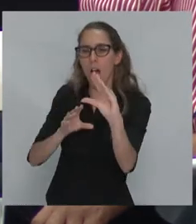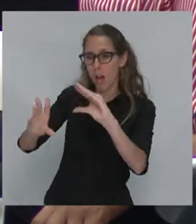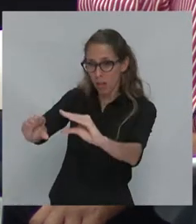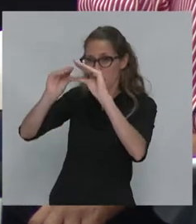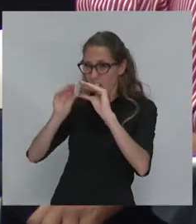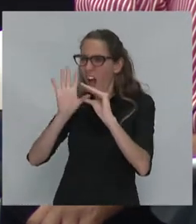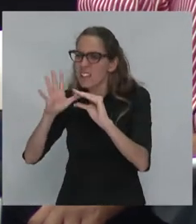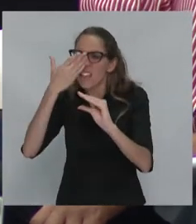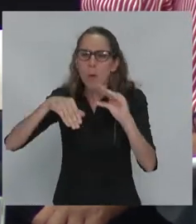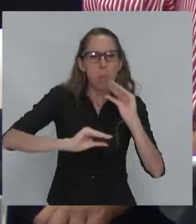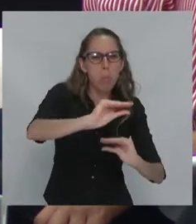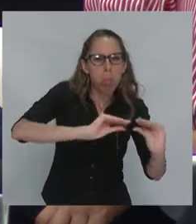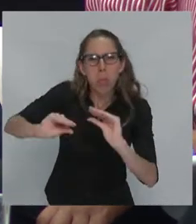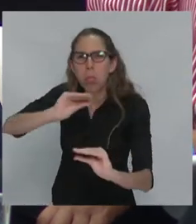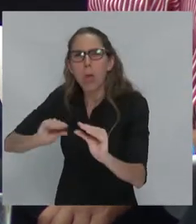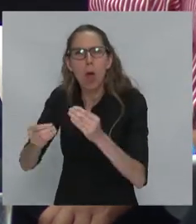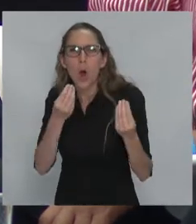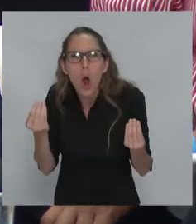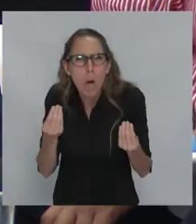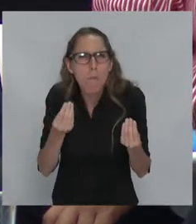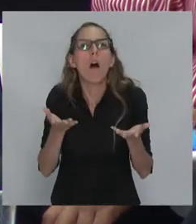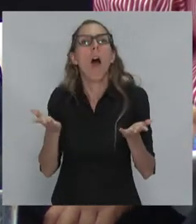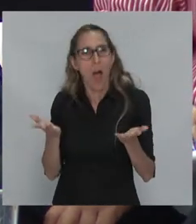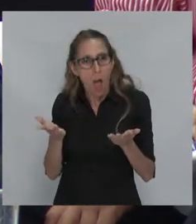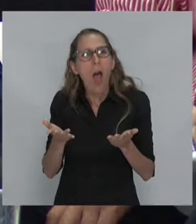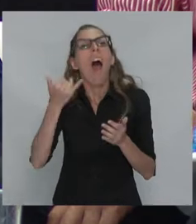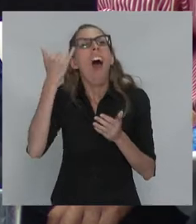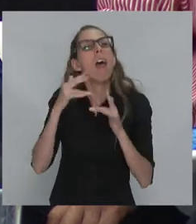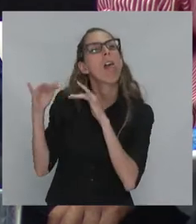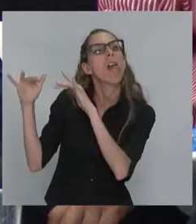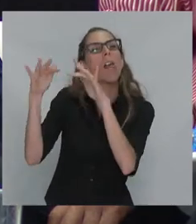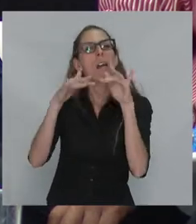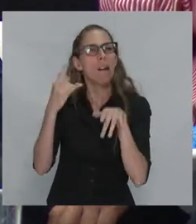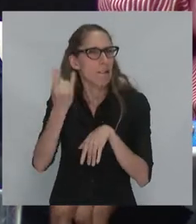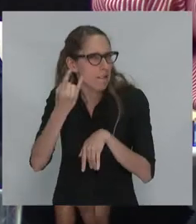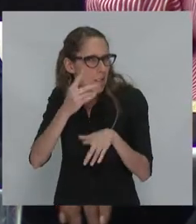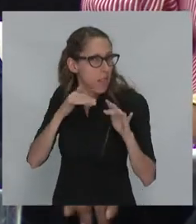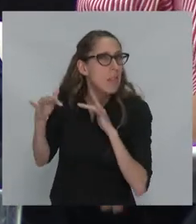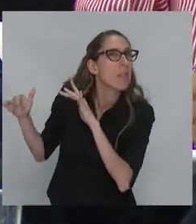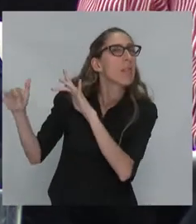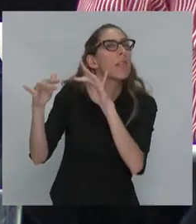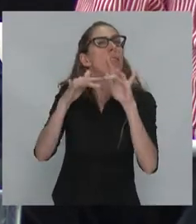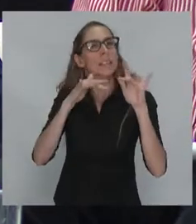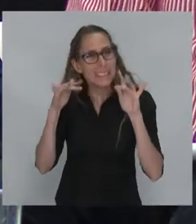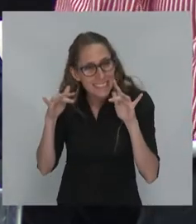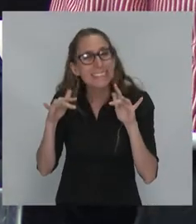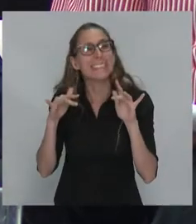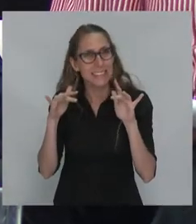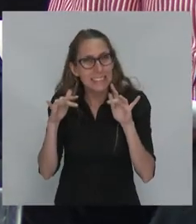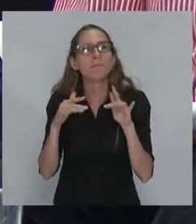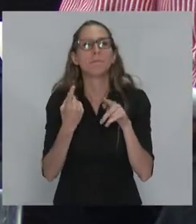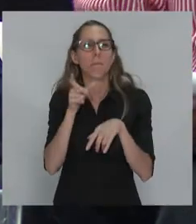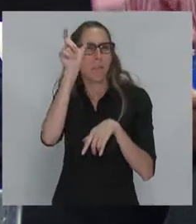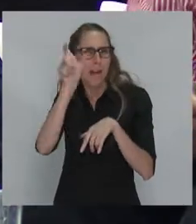esos recursos. Existe también el mito, y esto es la metáfora que usa Milton